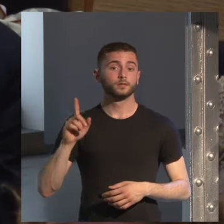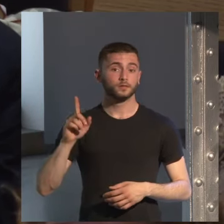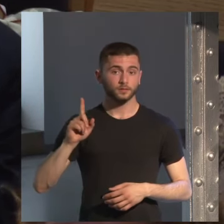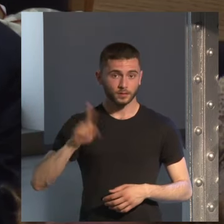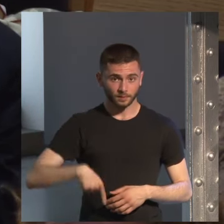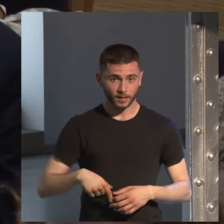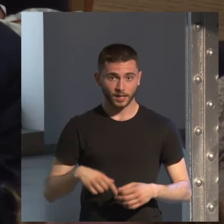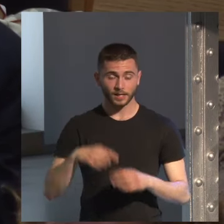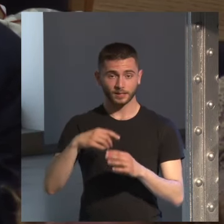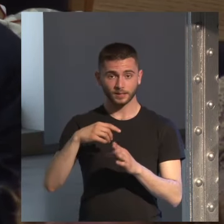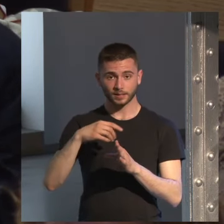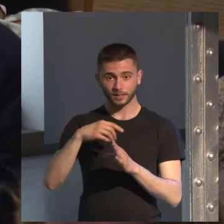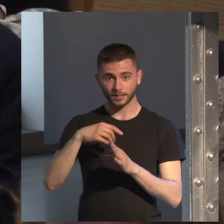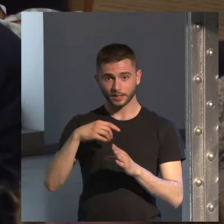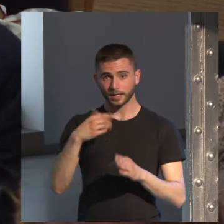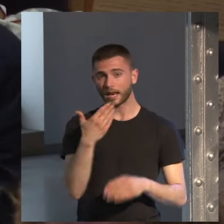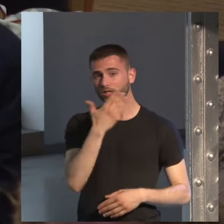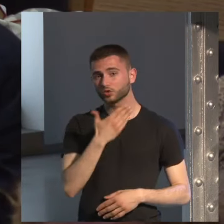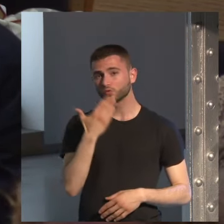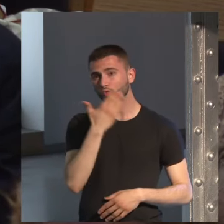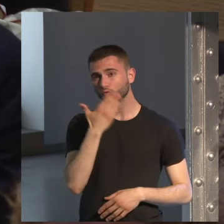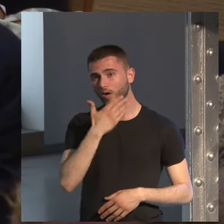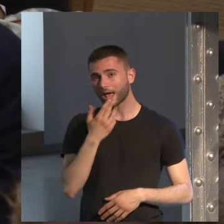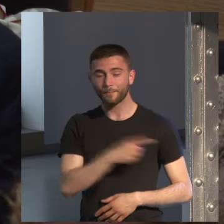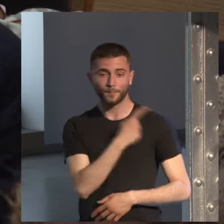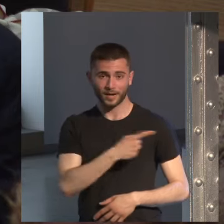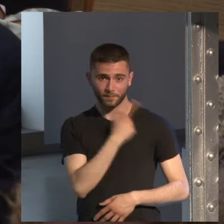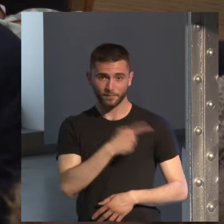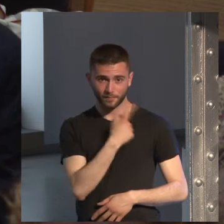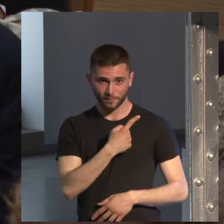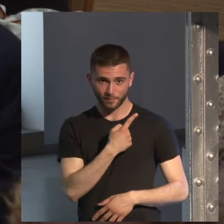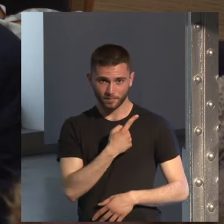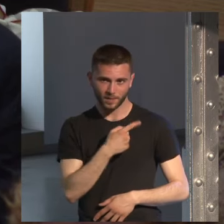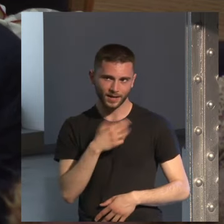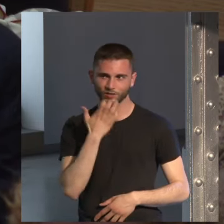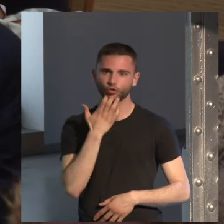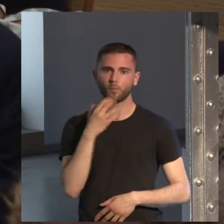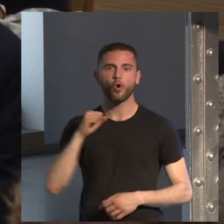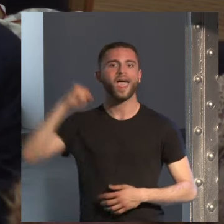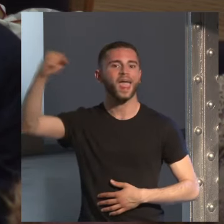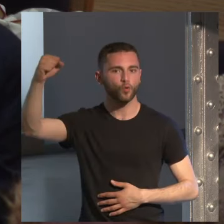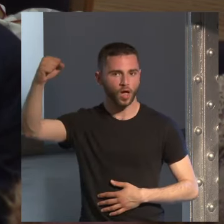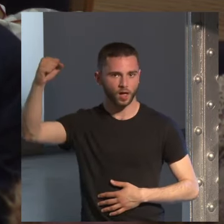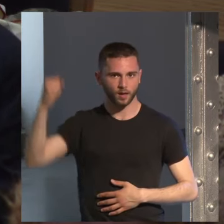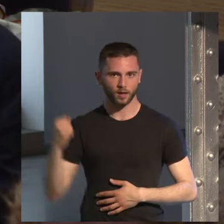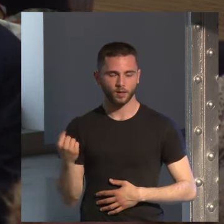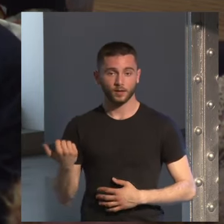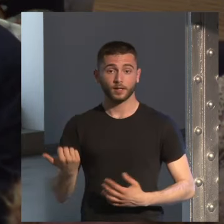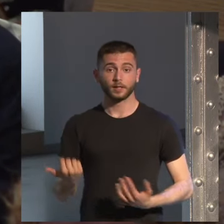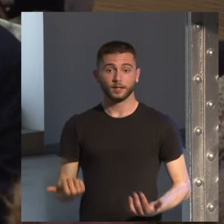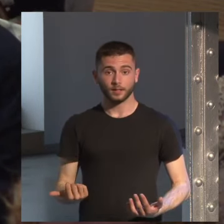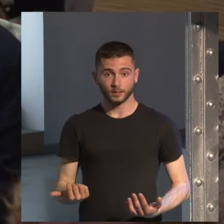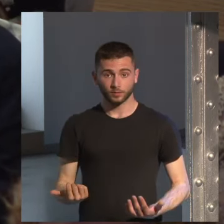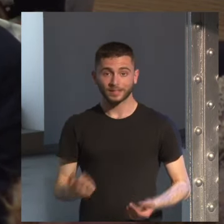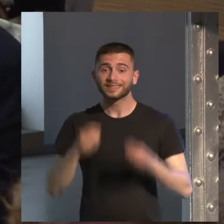a nivel de la escuela digamos primaria se le sigue siendo un héroe entonces parece ser